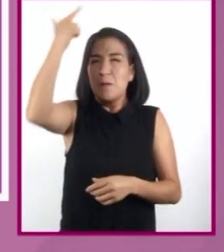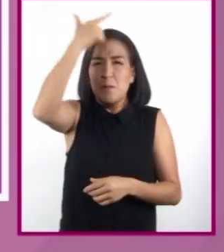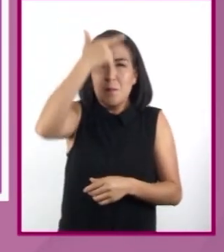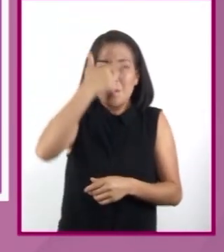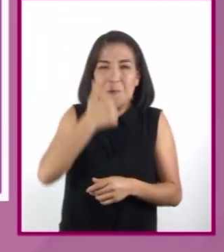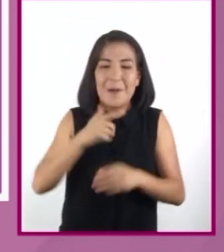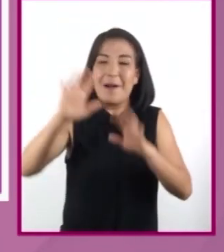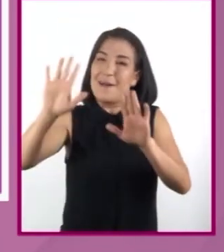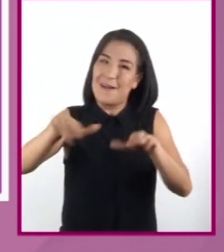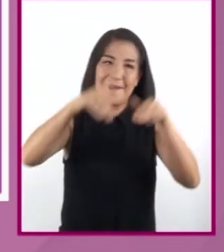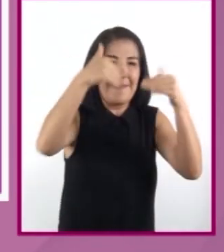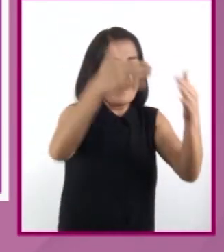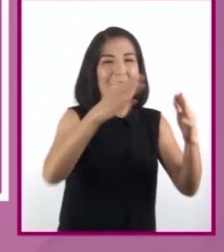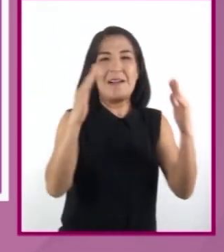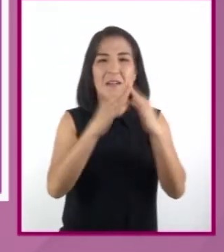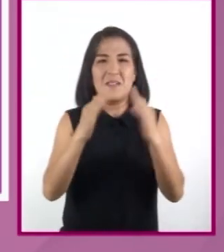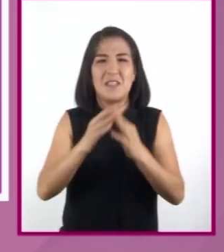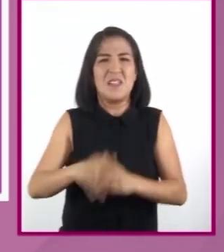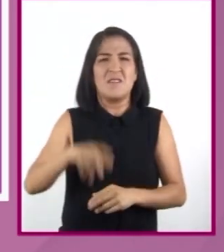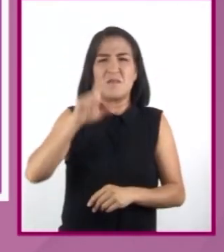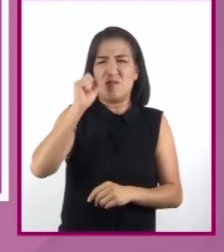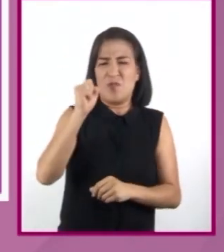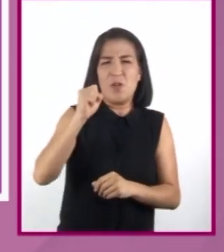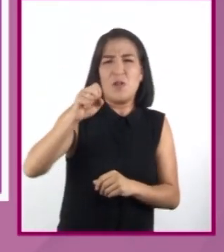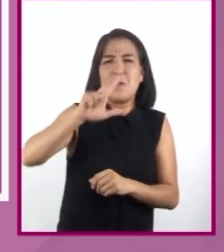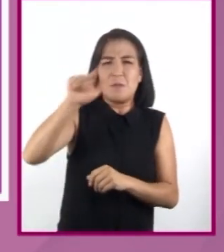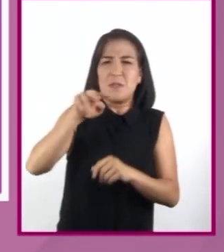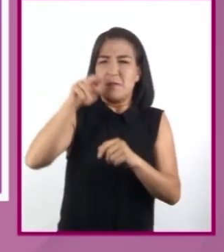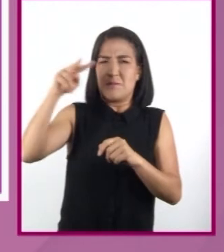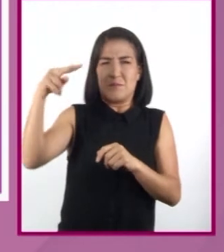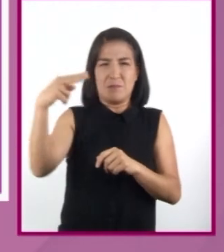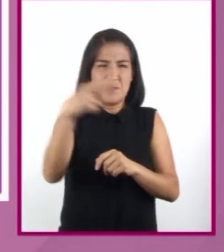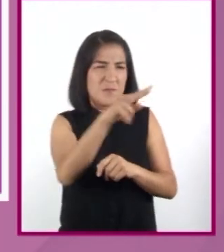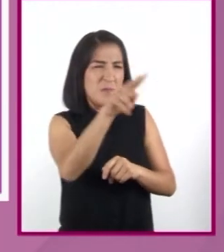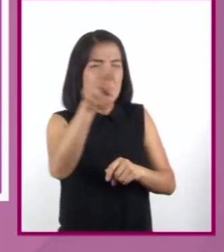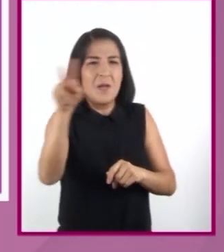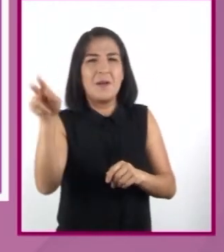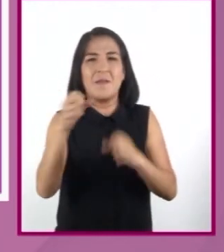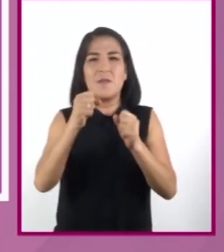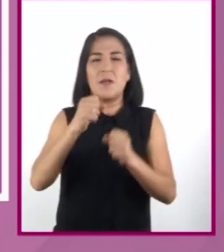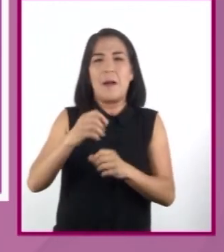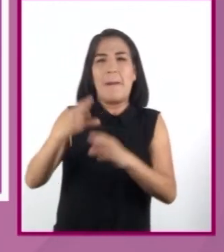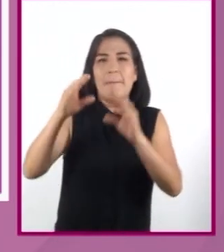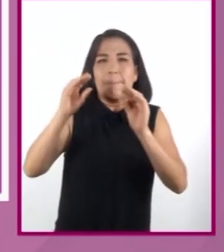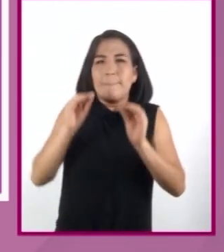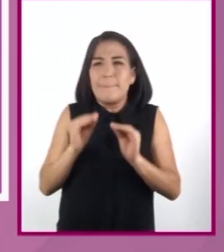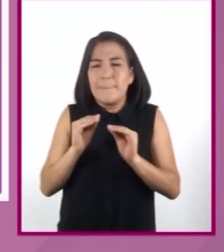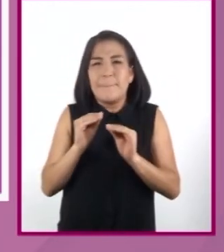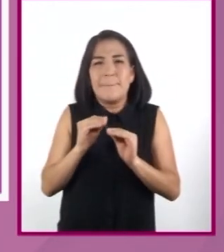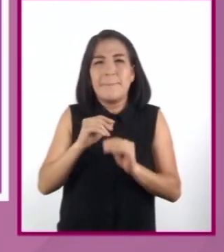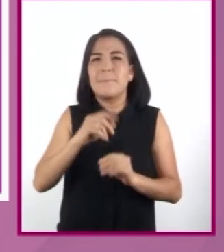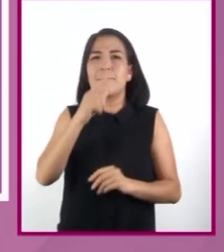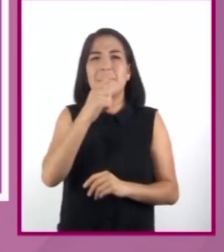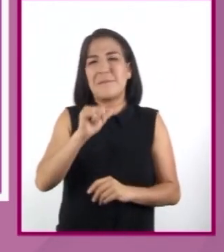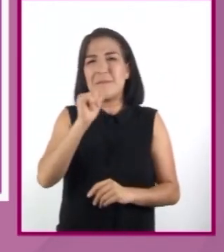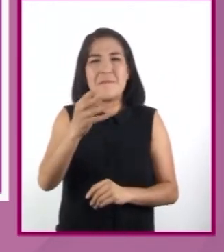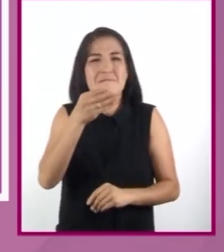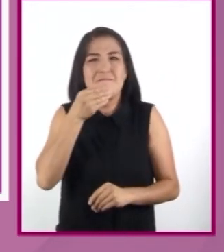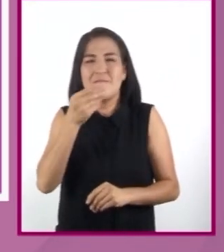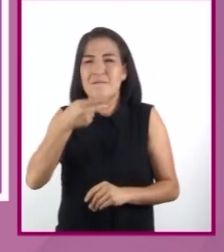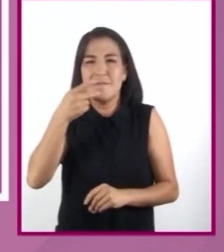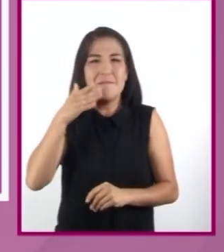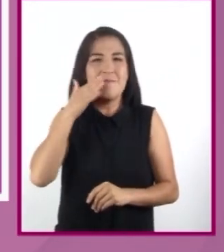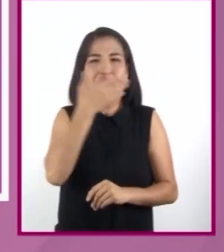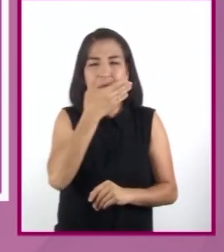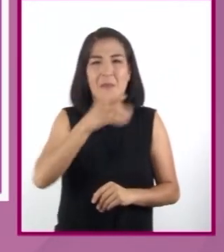juntos por la calle echaba una furtiva mirada a la alta estatura de Jordán, mudo desde hacía una hora. Él, por su parte,